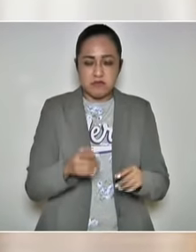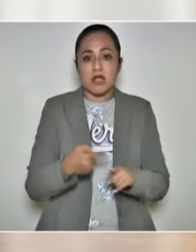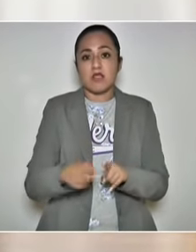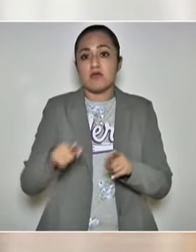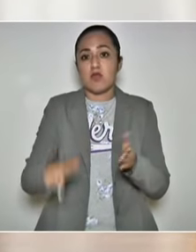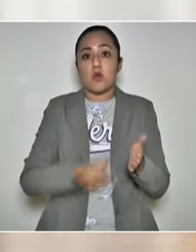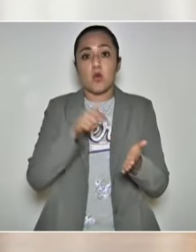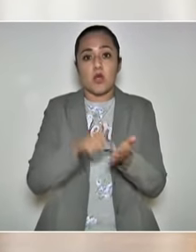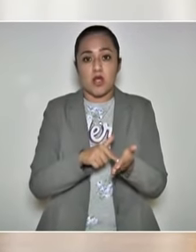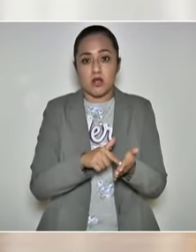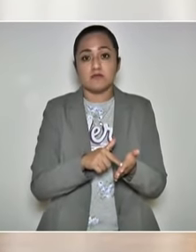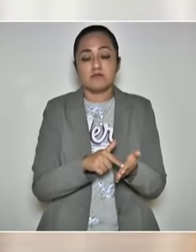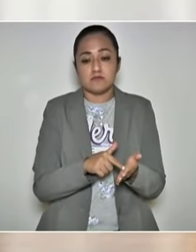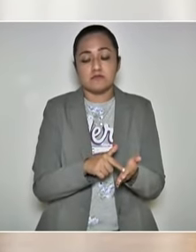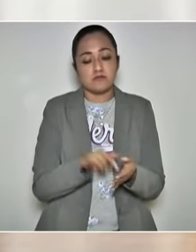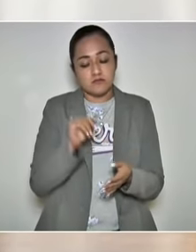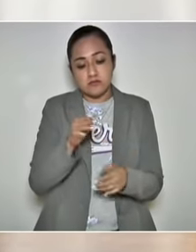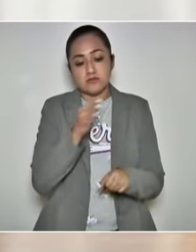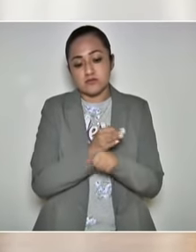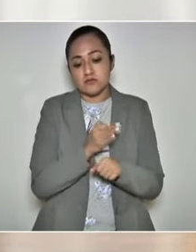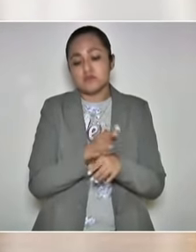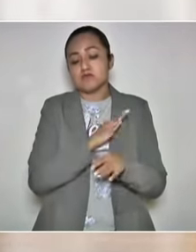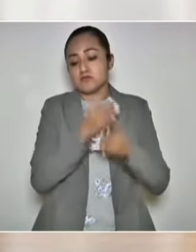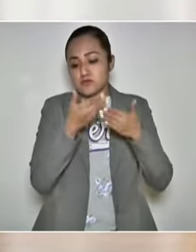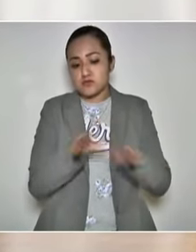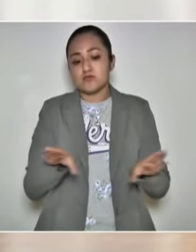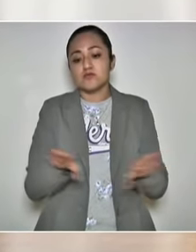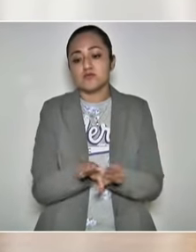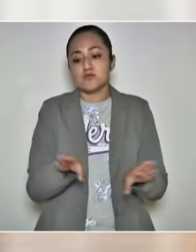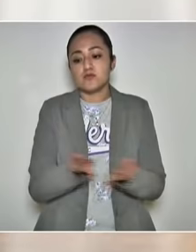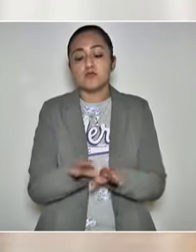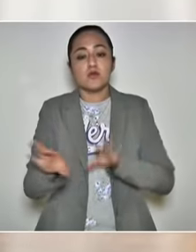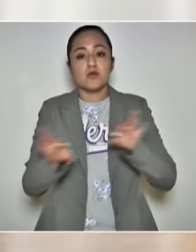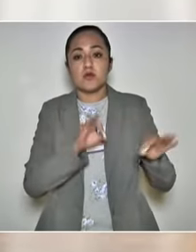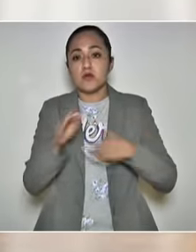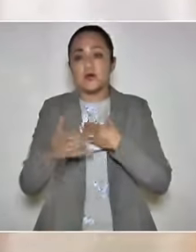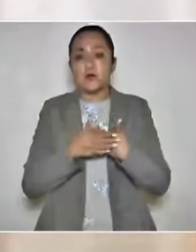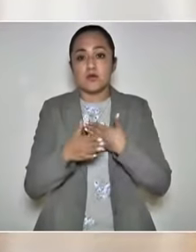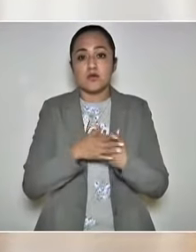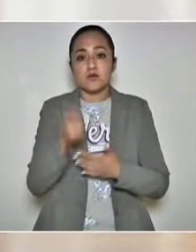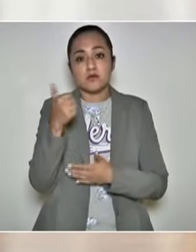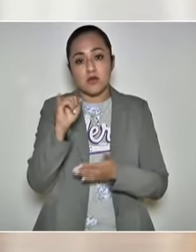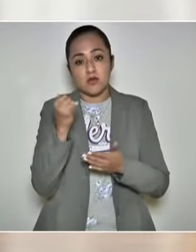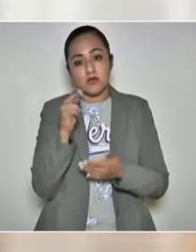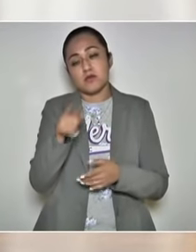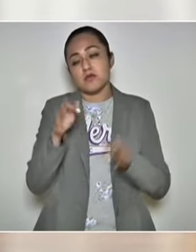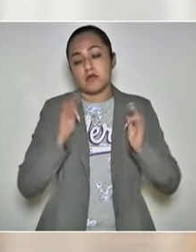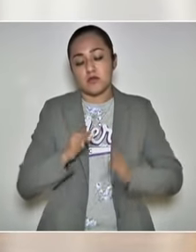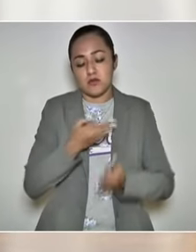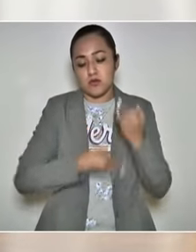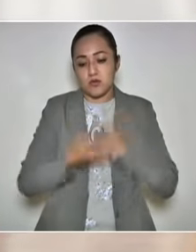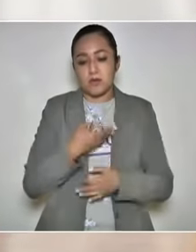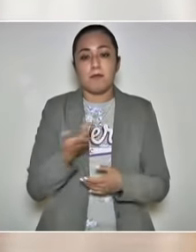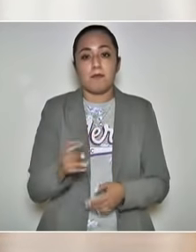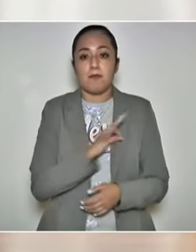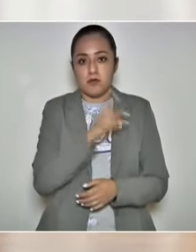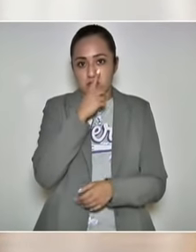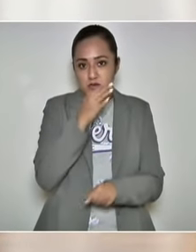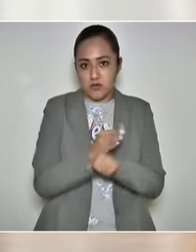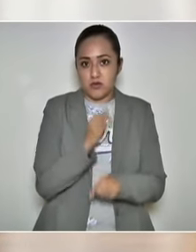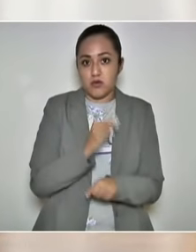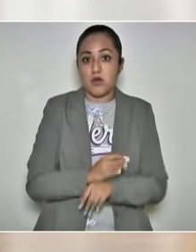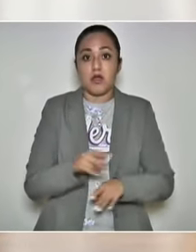diferentes lugares que permita la celebración de las elecciones de manera pacífica. Pero puedo decir